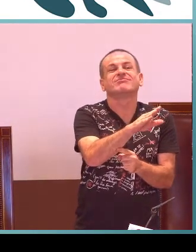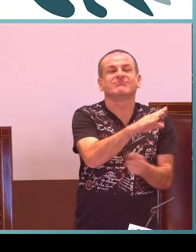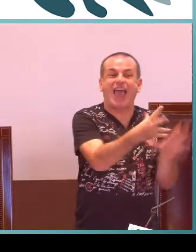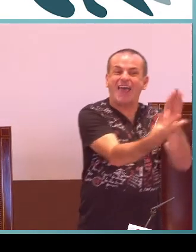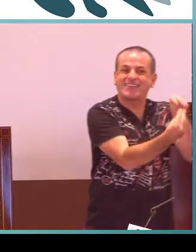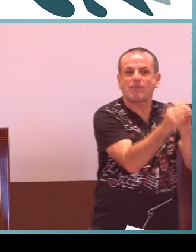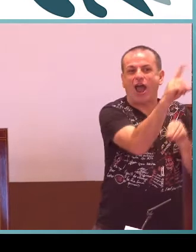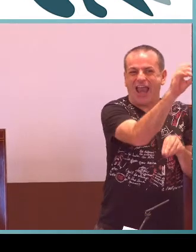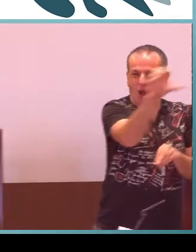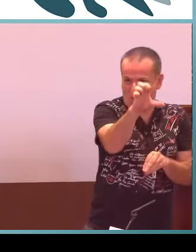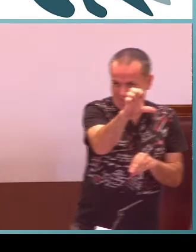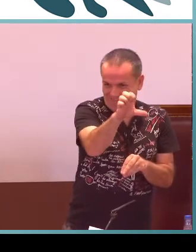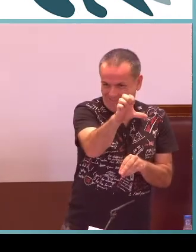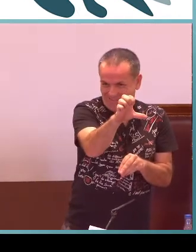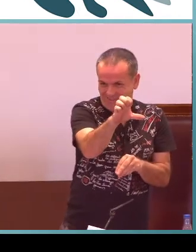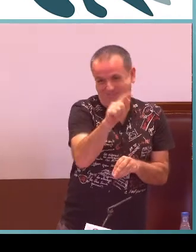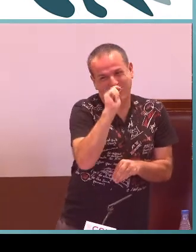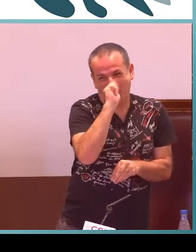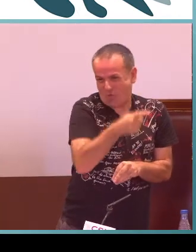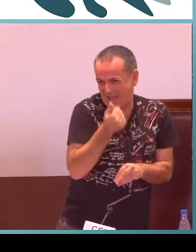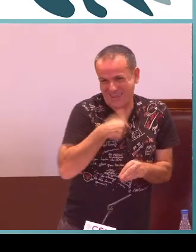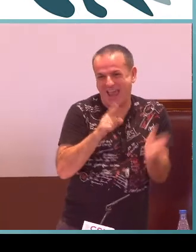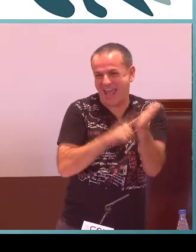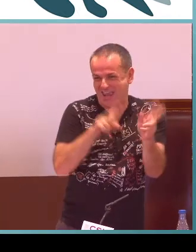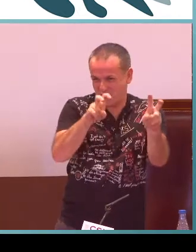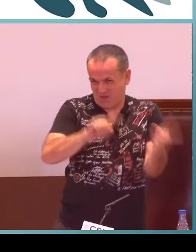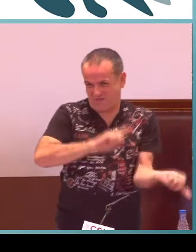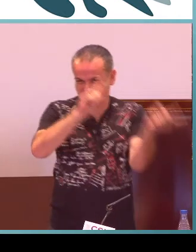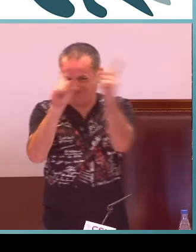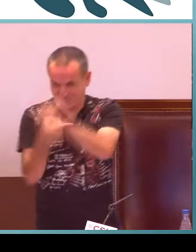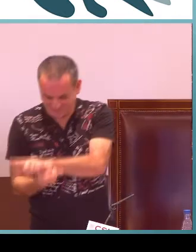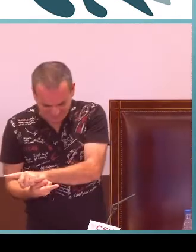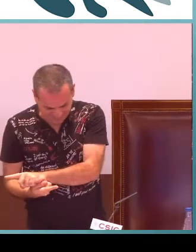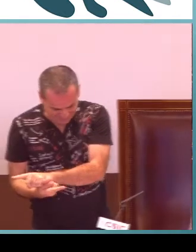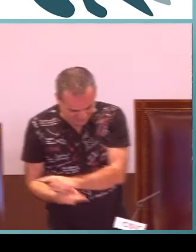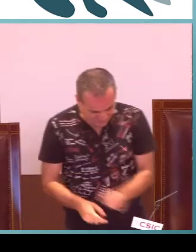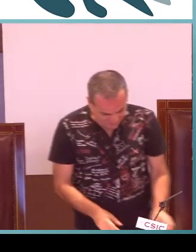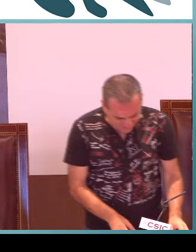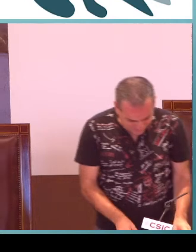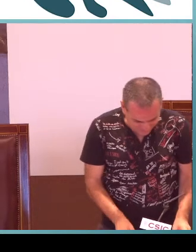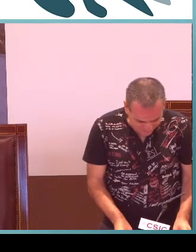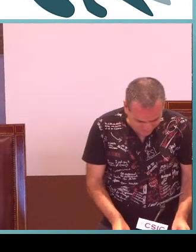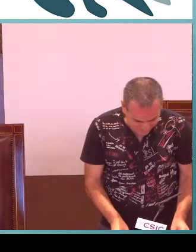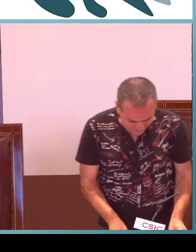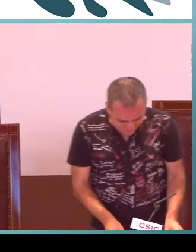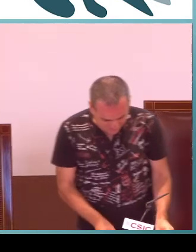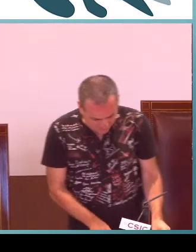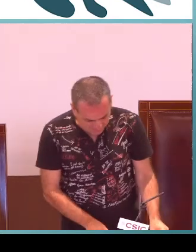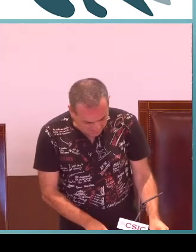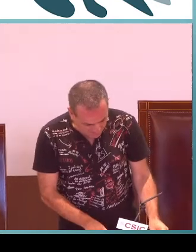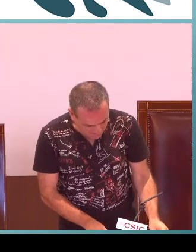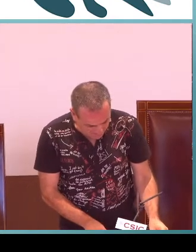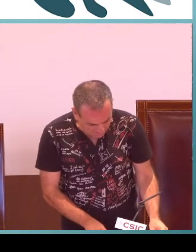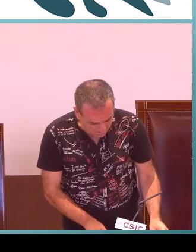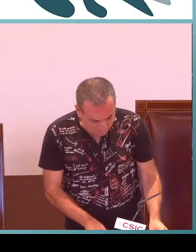un poco la propuesta que hicimos. ha adaptado. Era adaptación para la LOE y, claro, ahora al cambiar la ley con la ONCE pues no ha